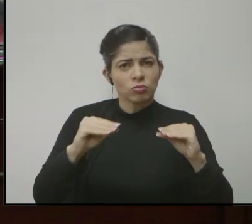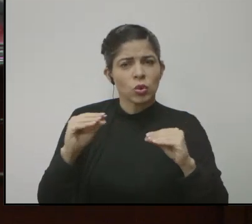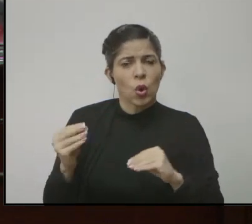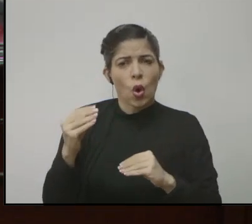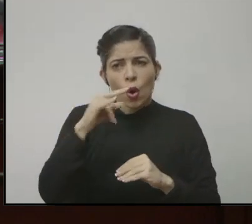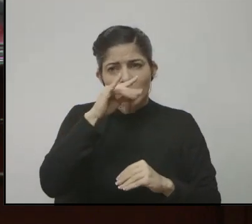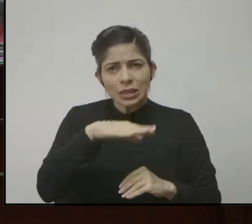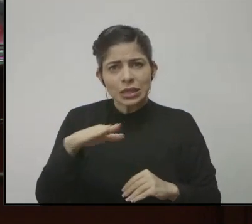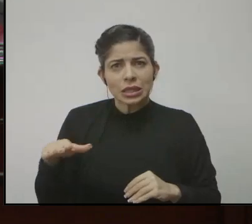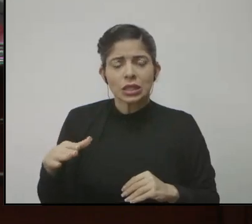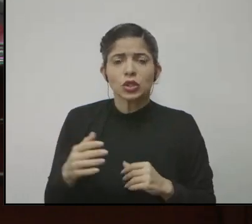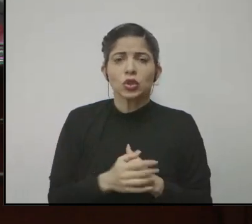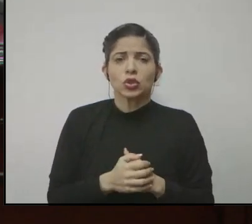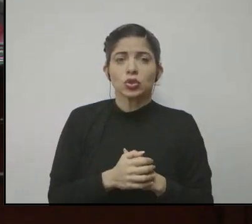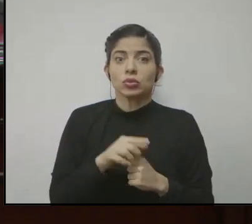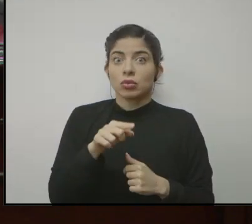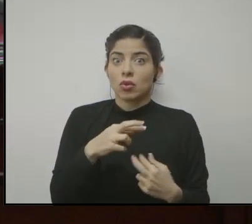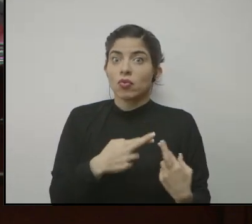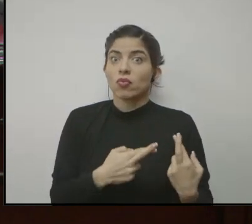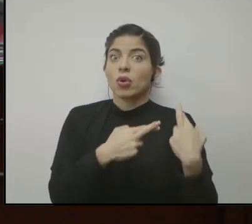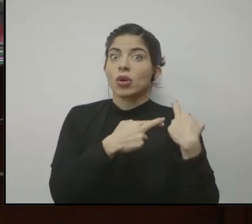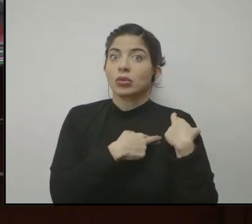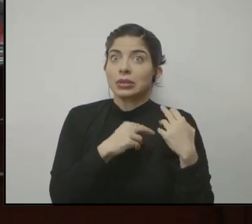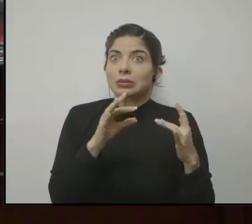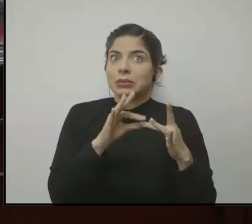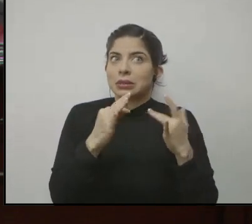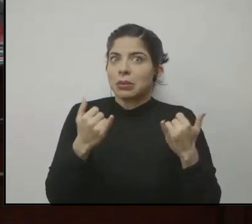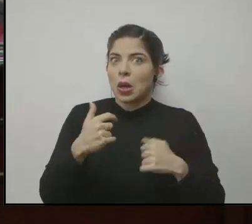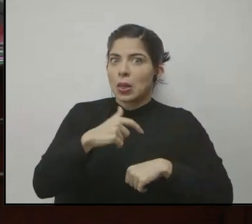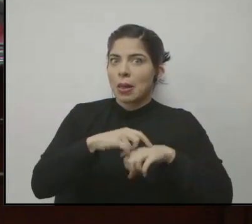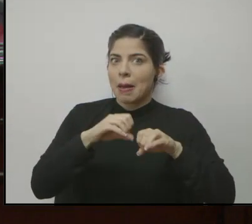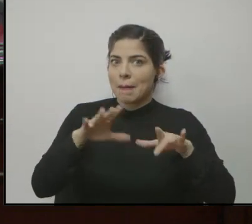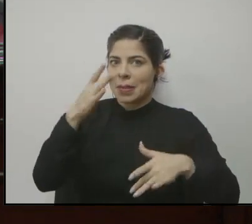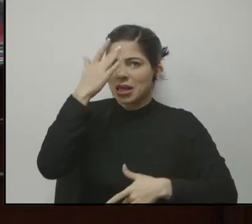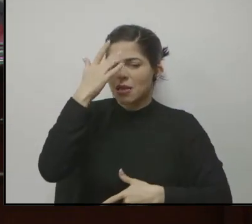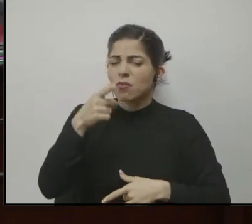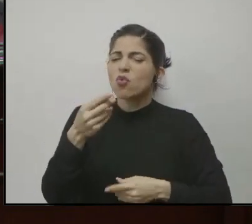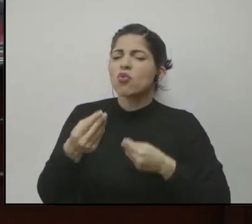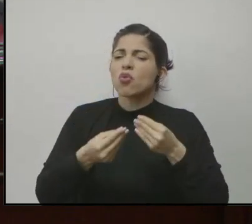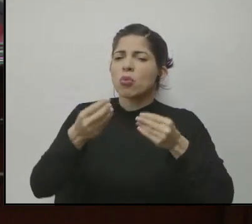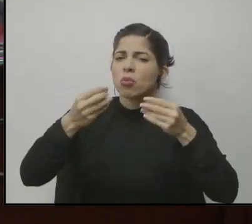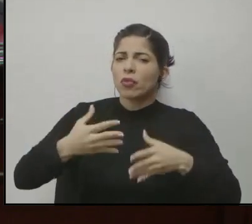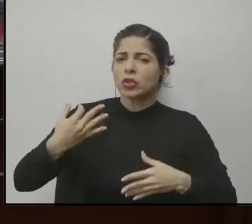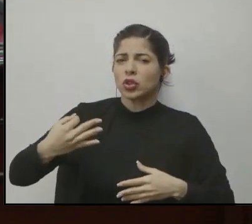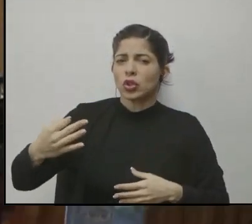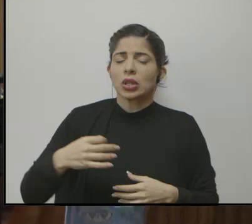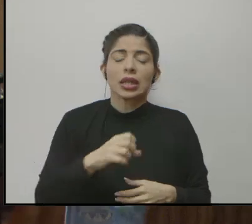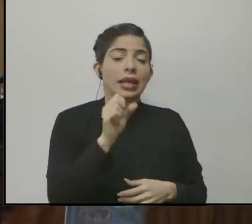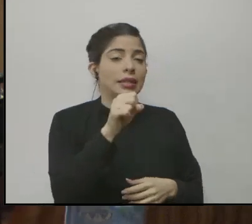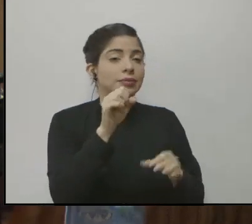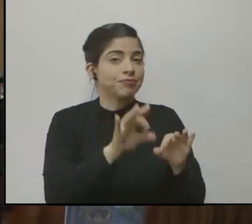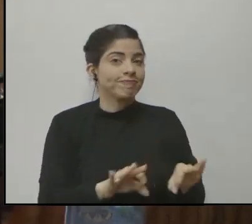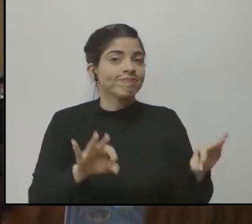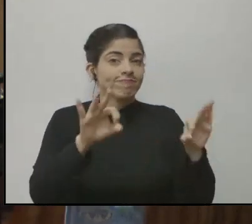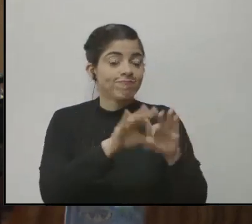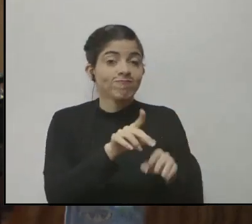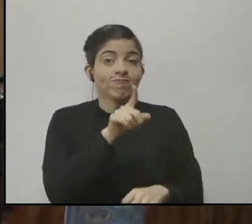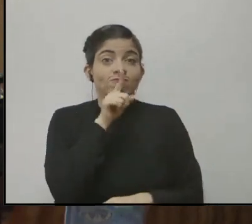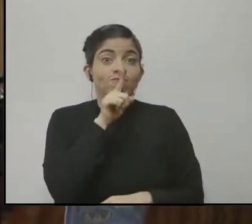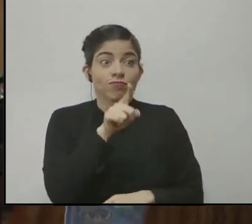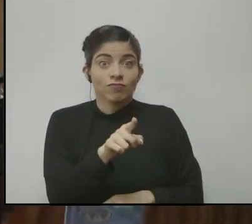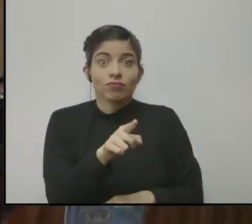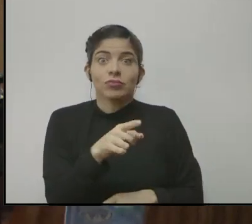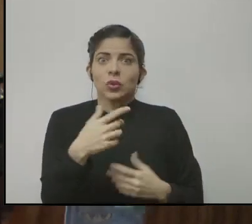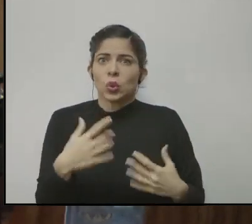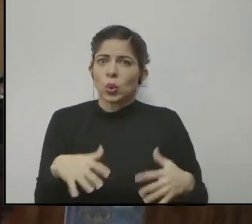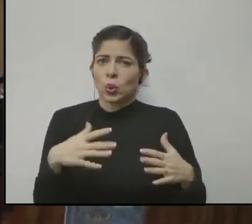y nuestra niñez y esa responsabilidad en tiempos de pandemia. ¿Cómo es ese día a día del docente? Eso es muy importante, señor Presidente. Realmente hay